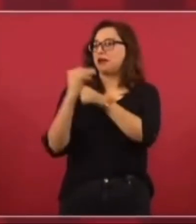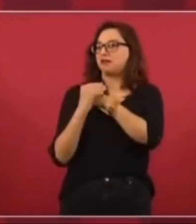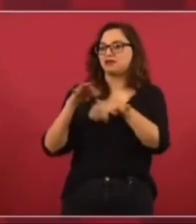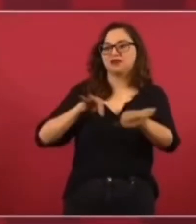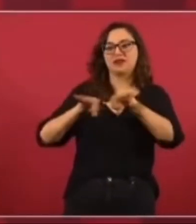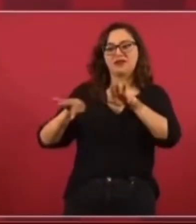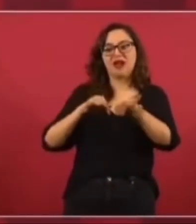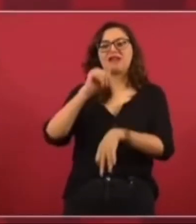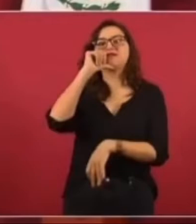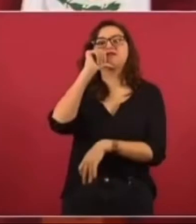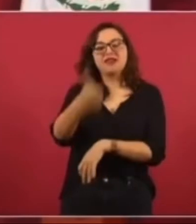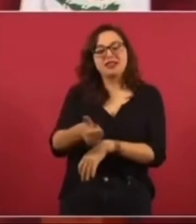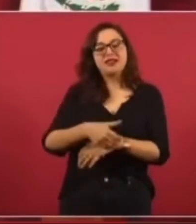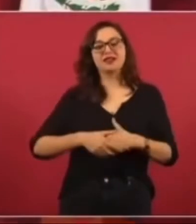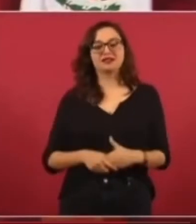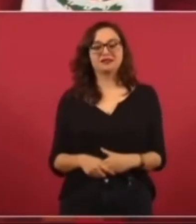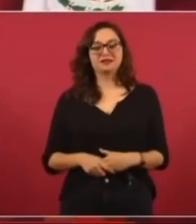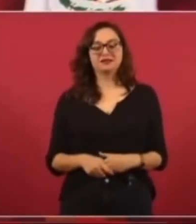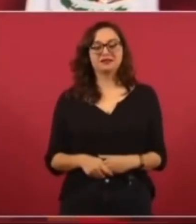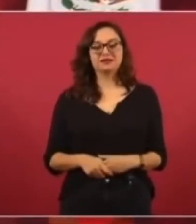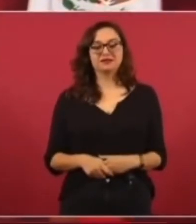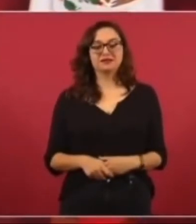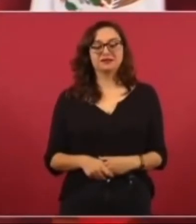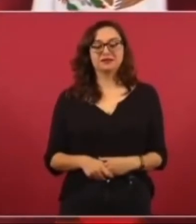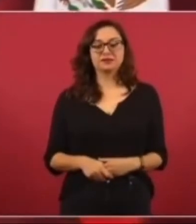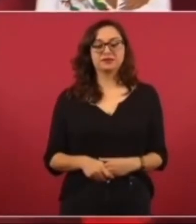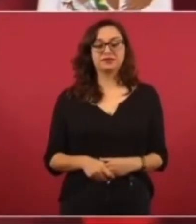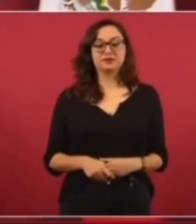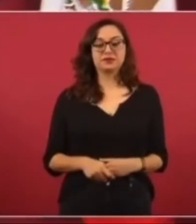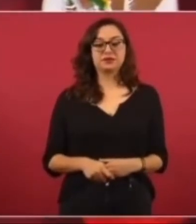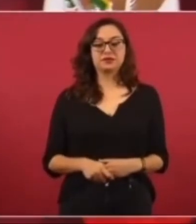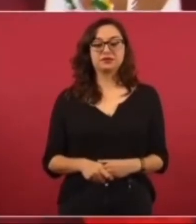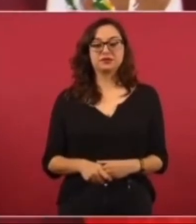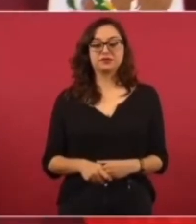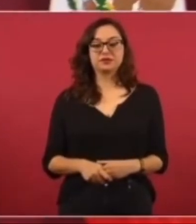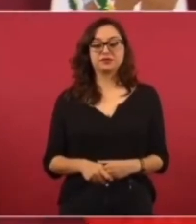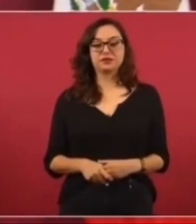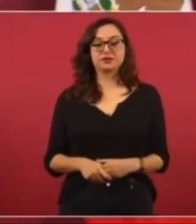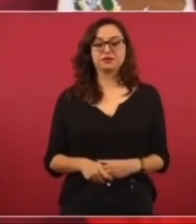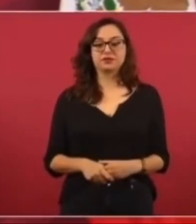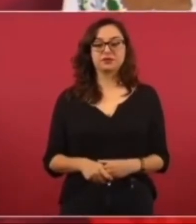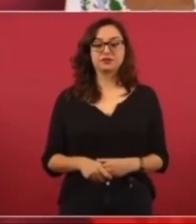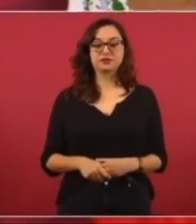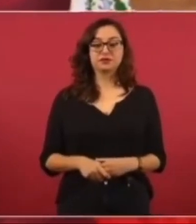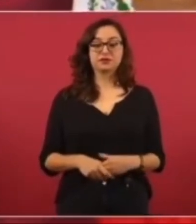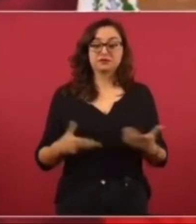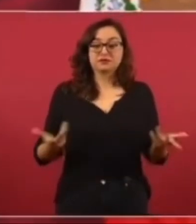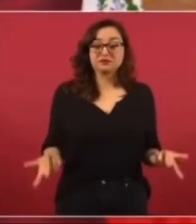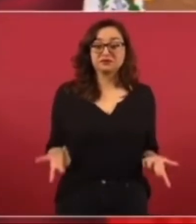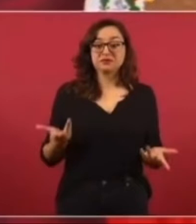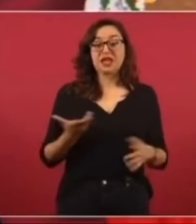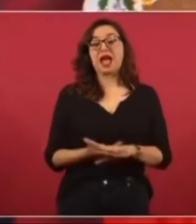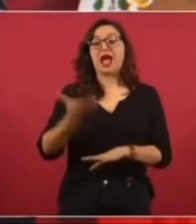Así como antes aprobaron todo